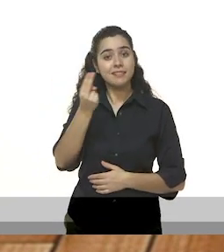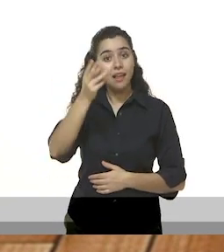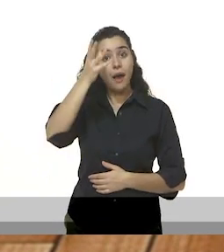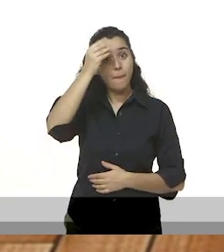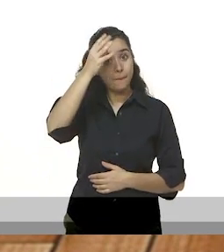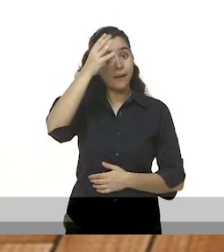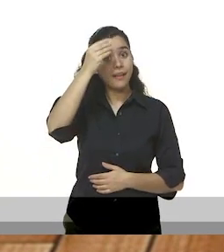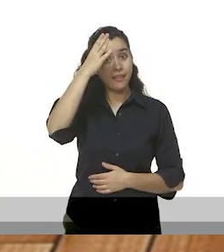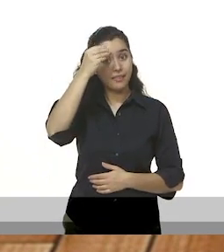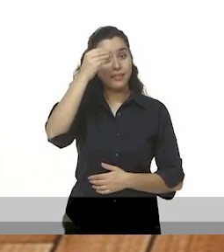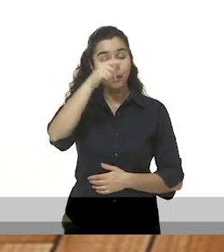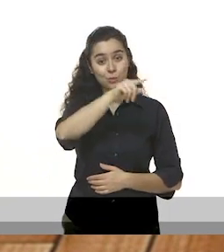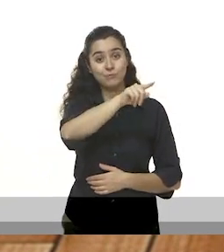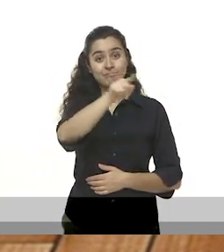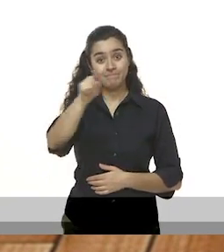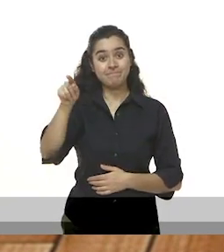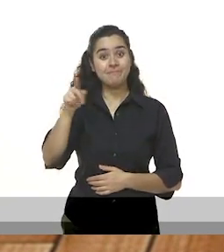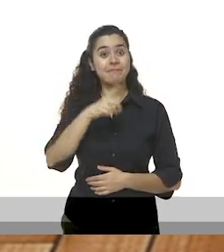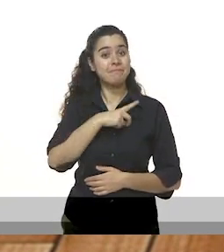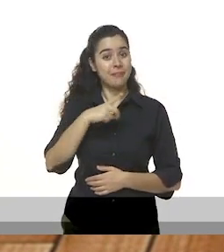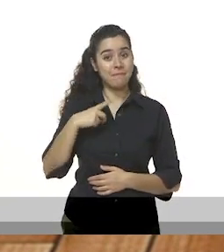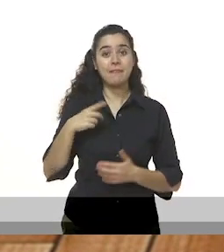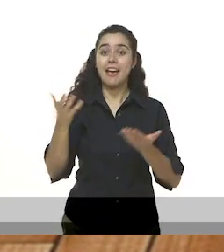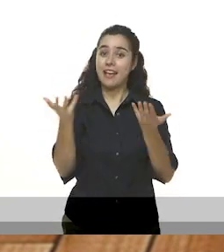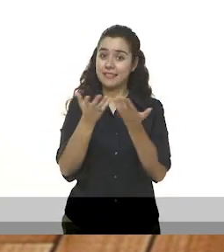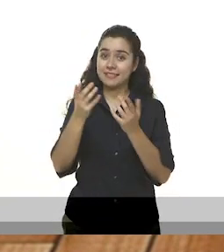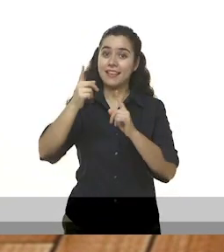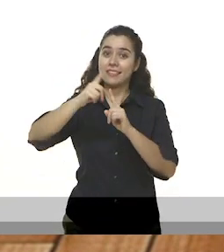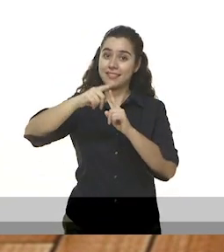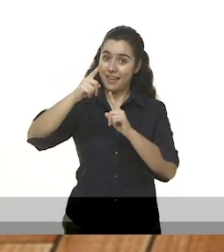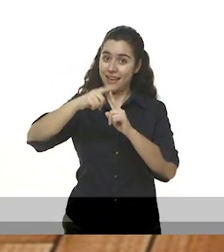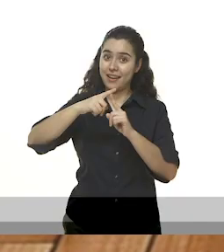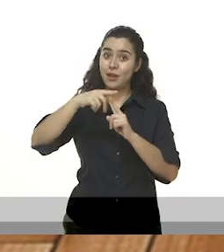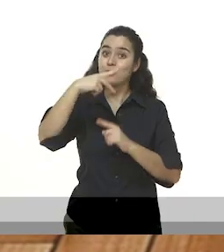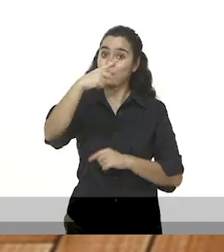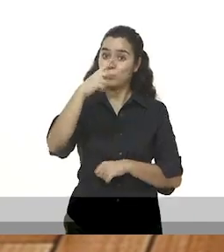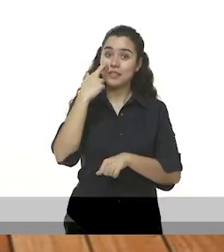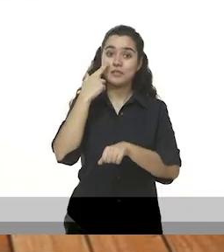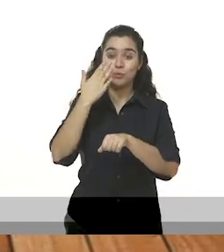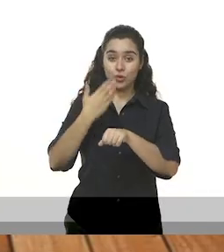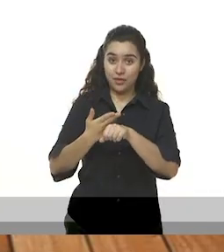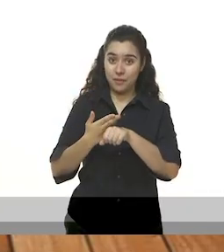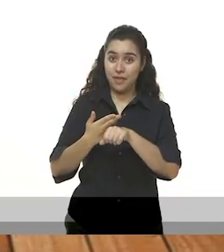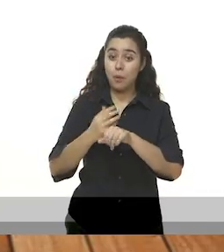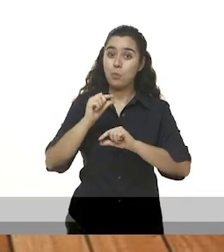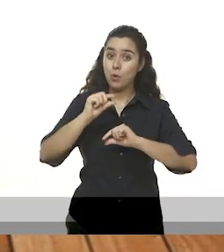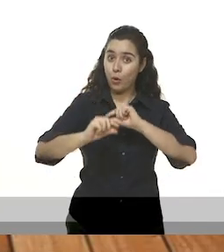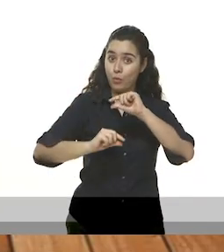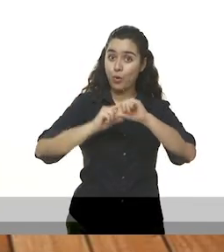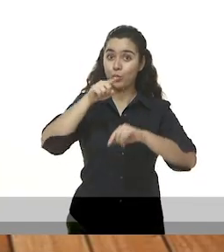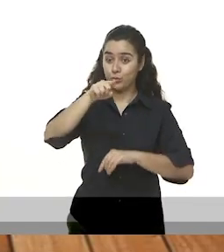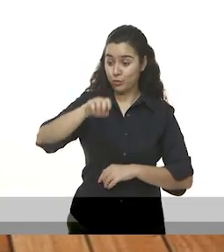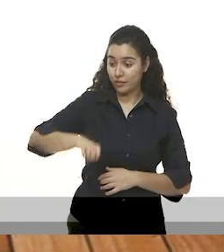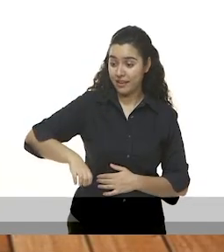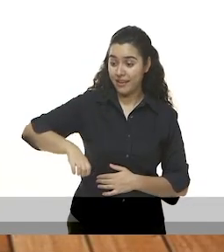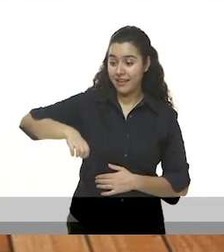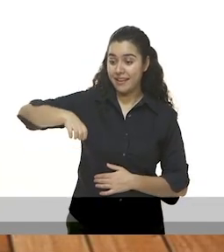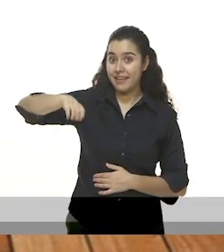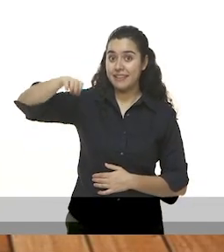comprender que a esta edad, su responsabilidad es cumplir con los deberes de la escuela. Al ir creciendo, esas